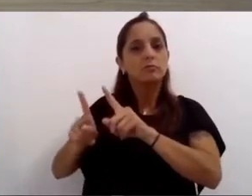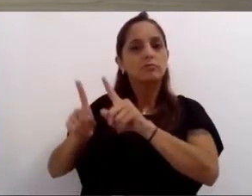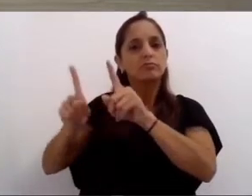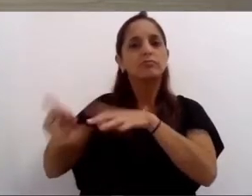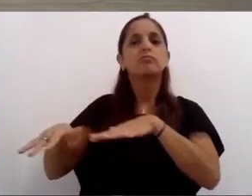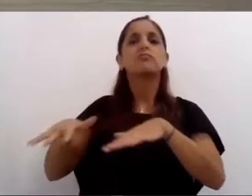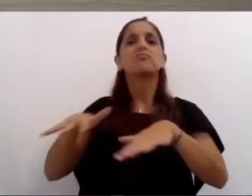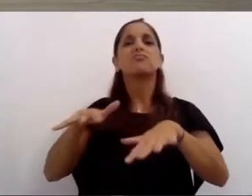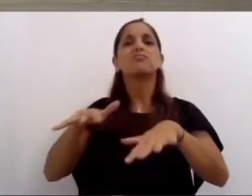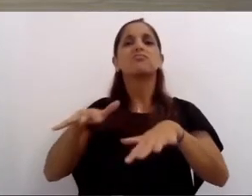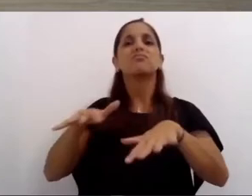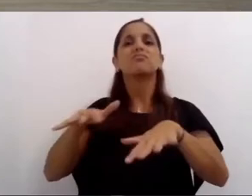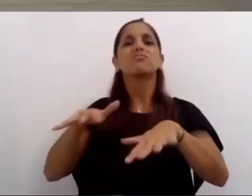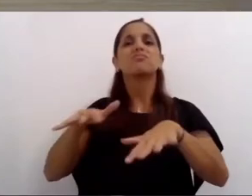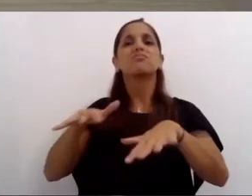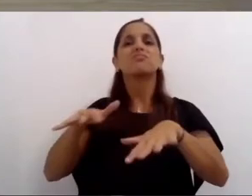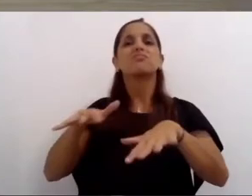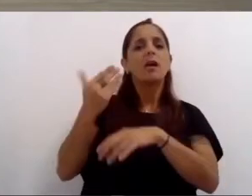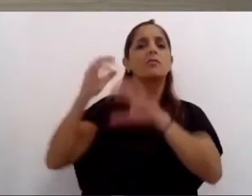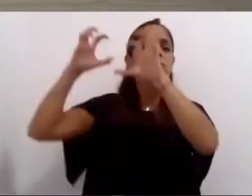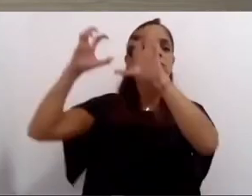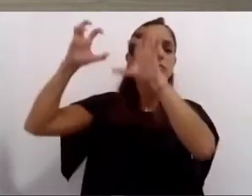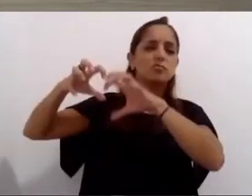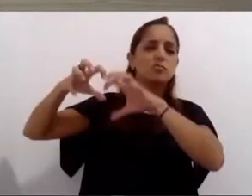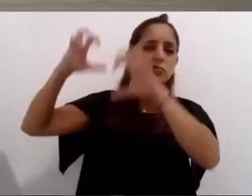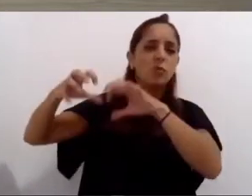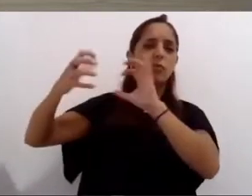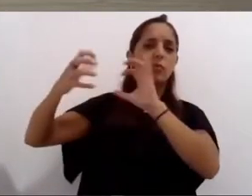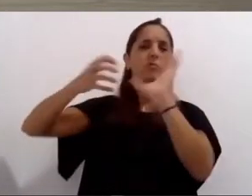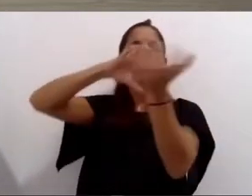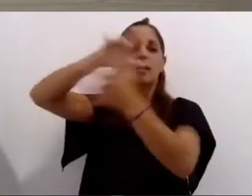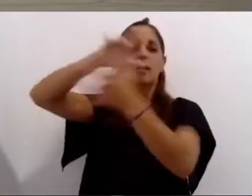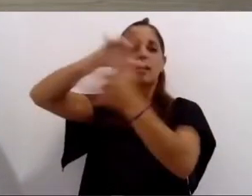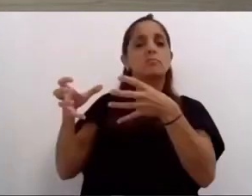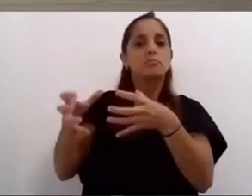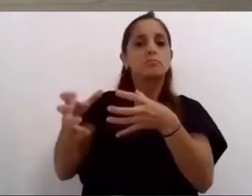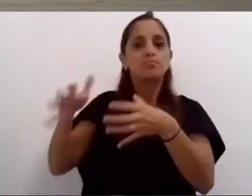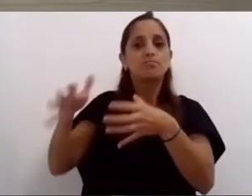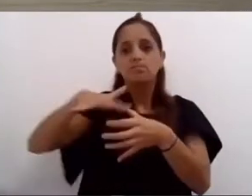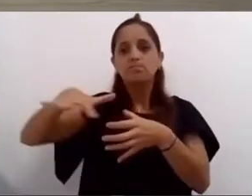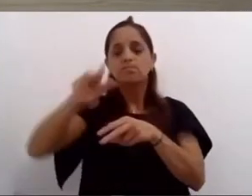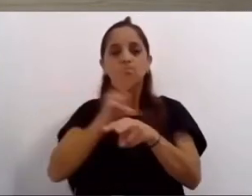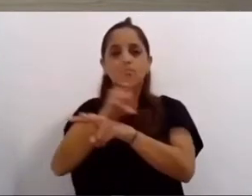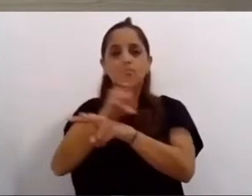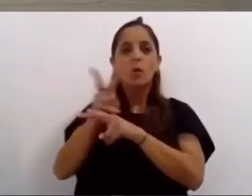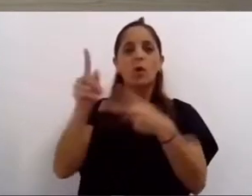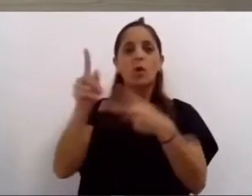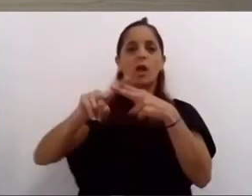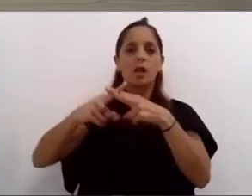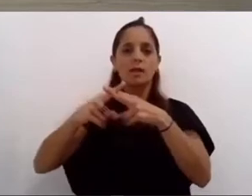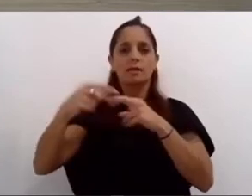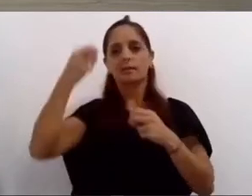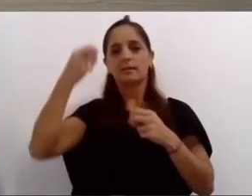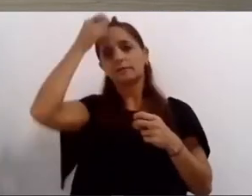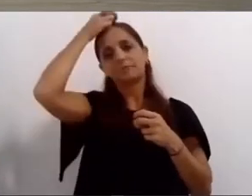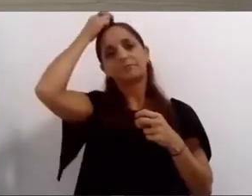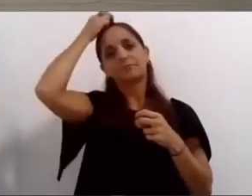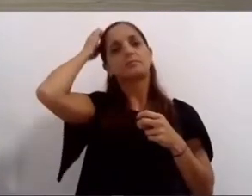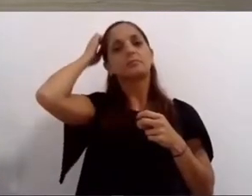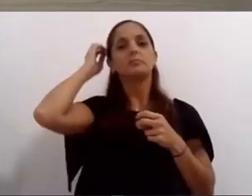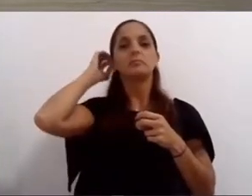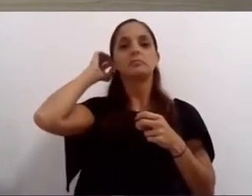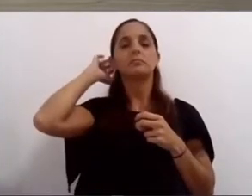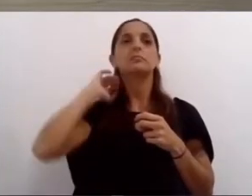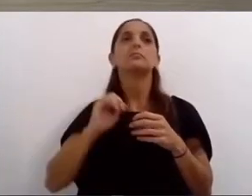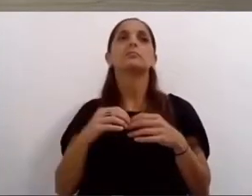protocolo de lluvias intensas algo que cada vez llevará más atención desde el centro de monitoreo en coordinación con los equipos de